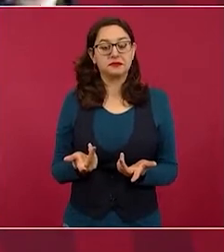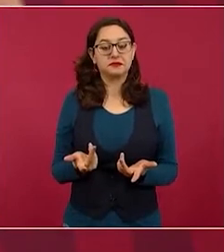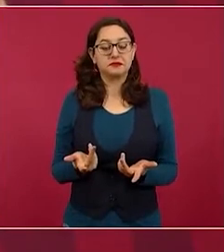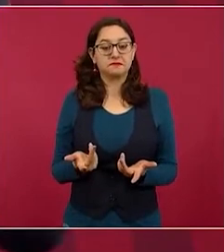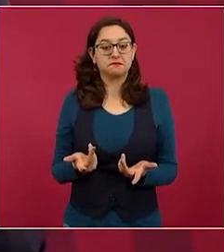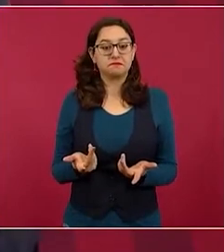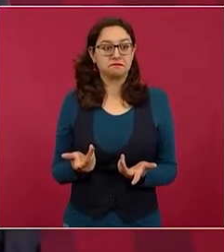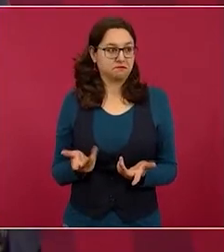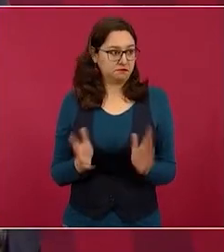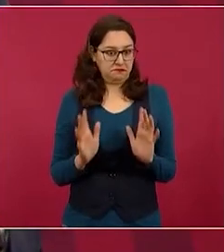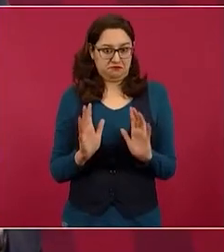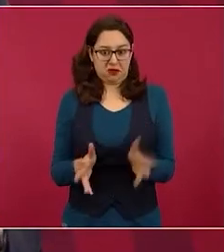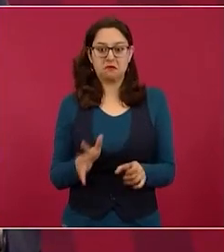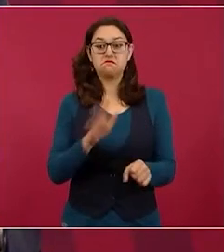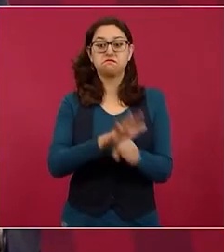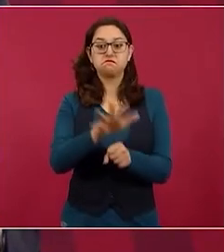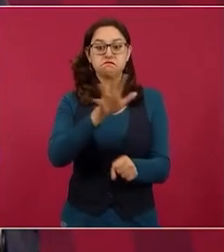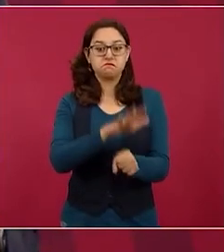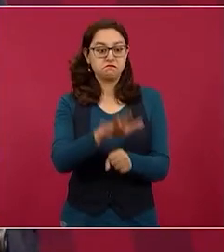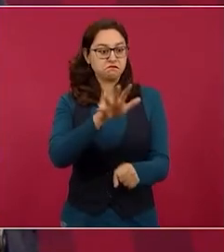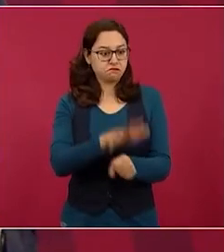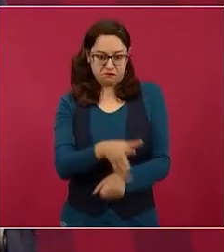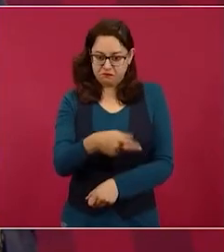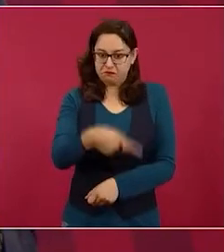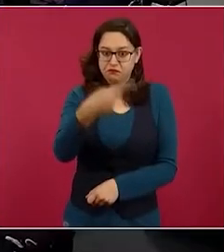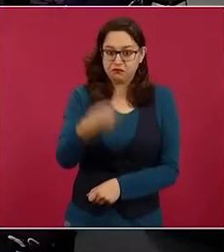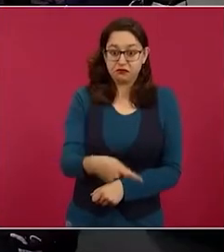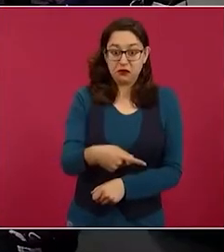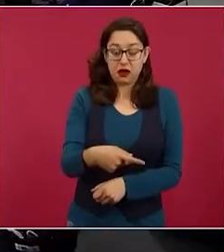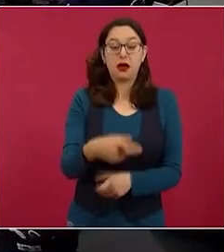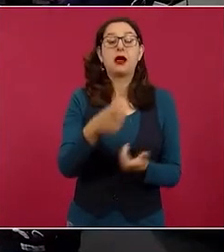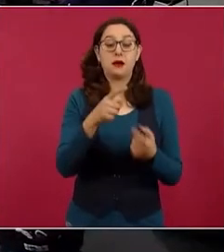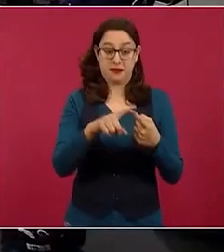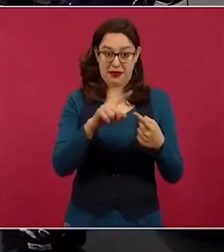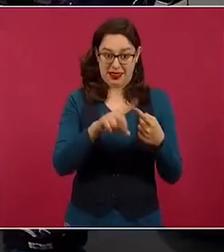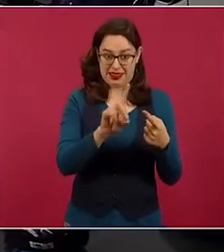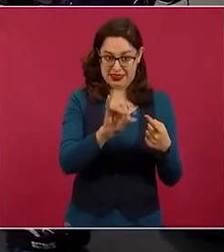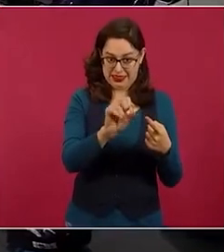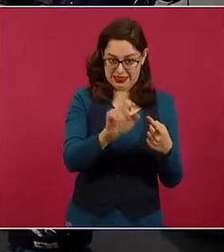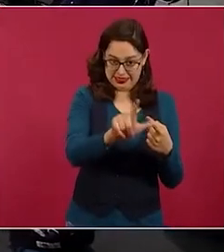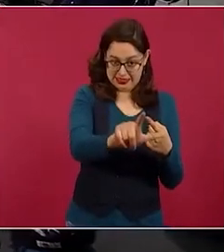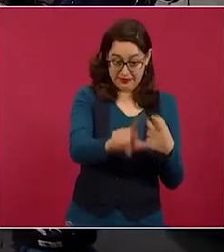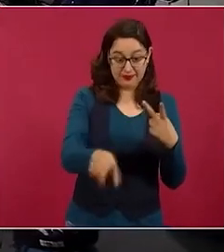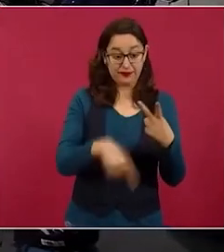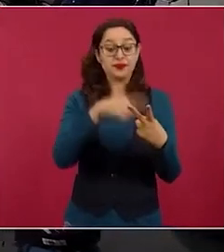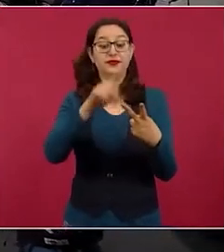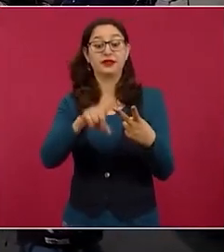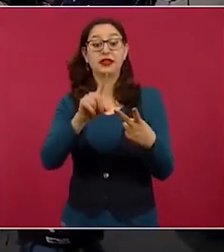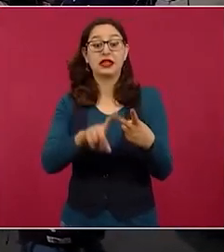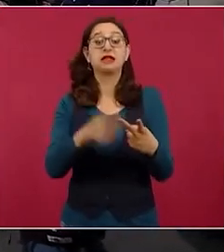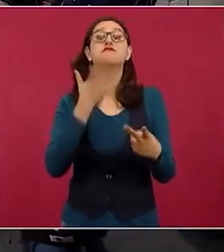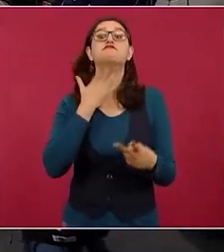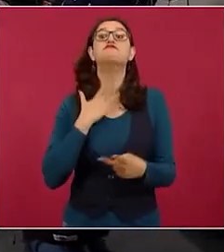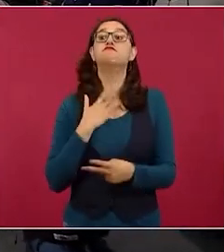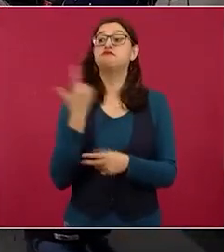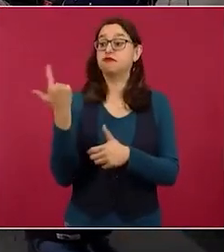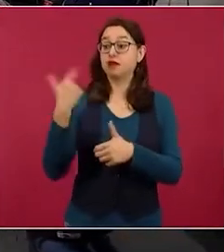Hemos reducido las importaciones de gasolinas en un